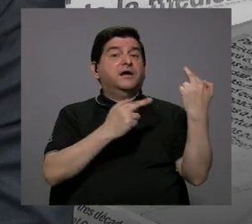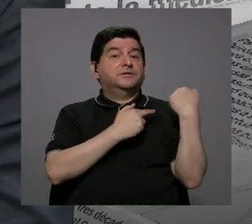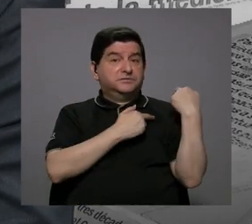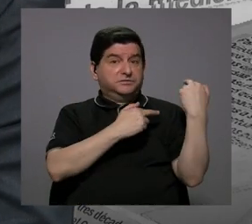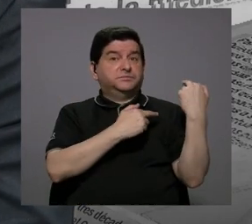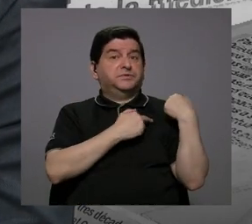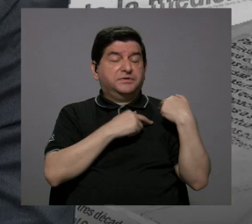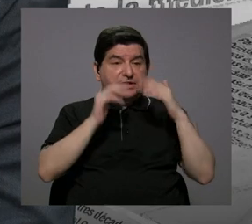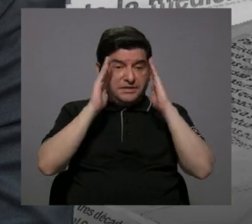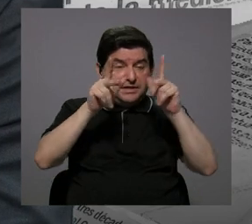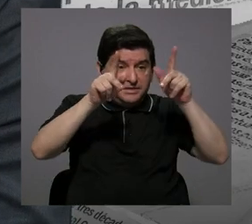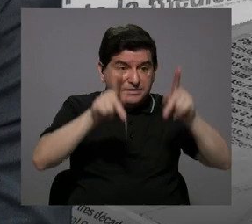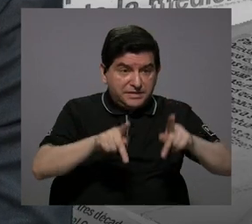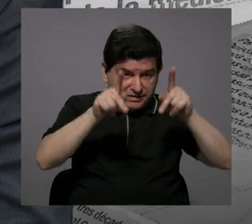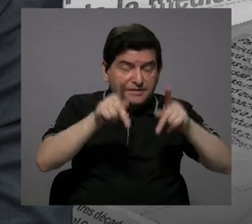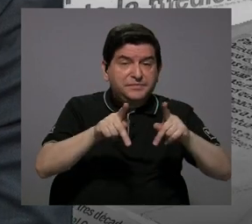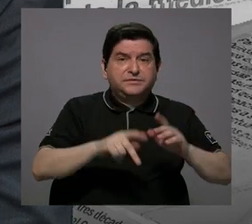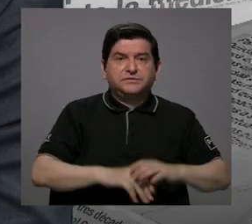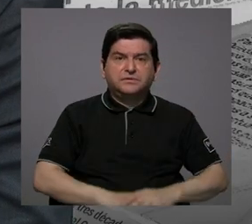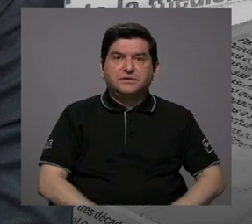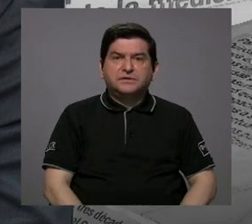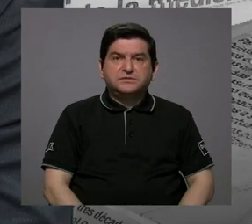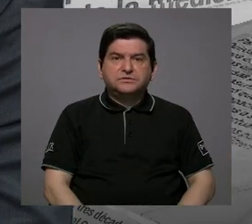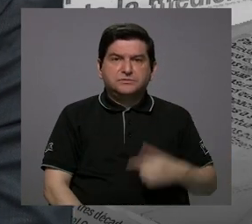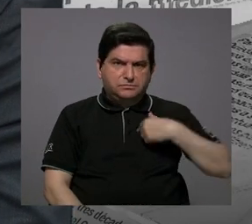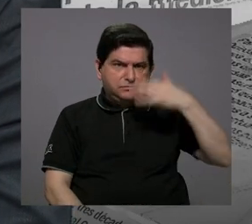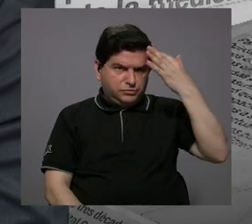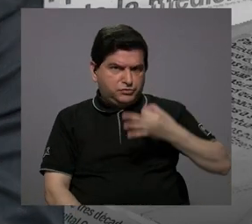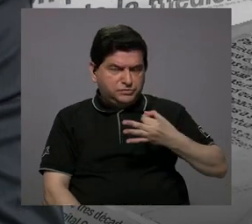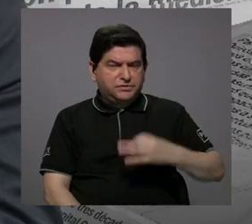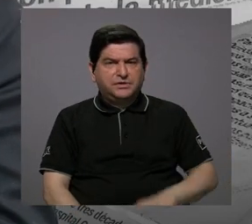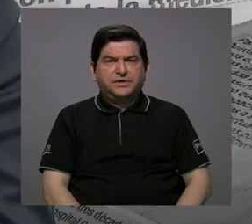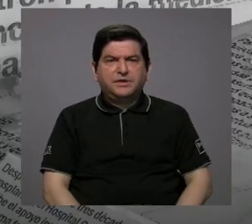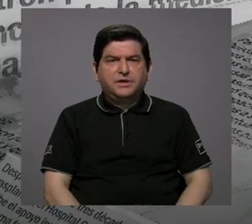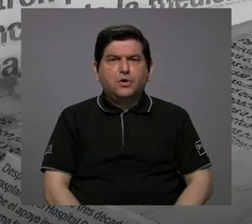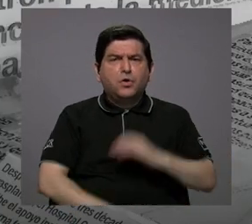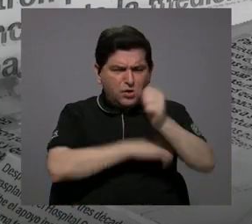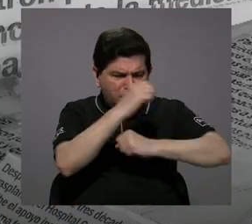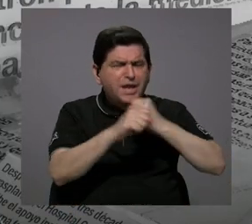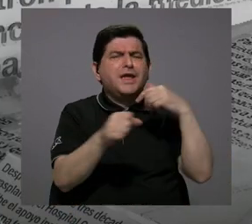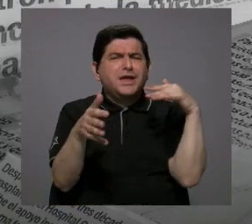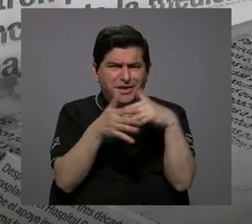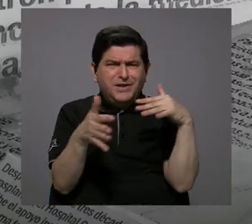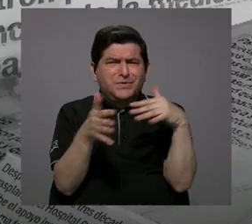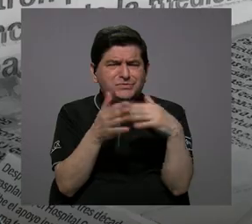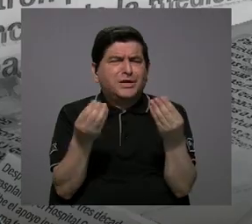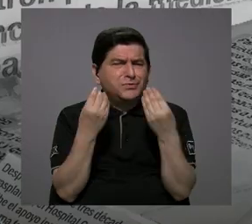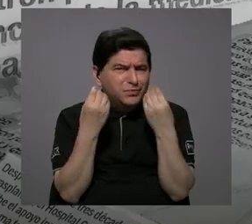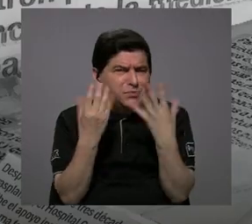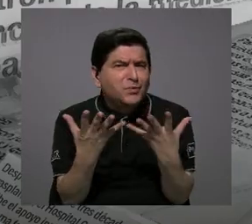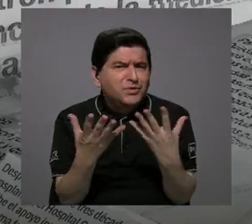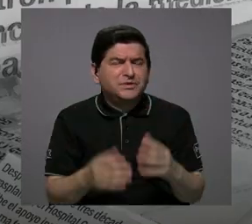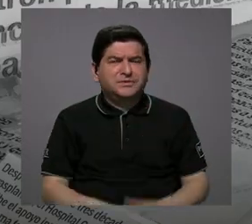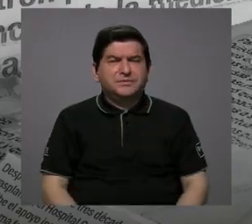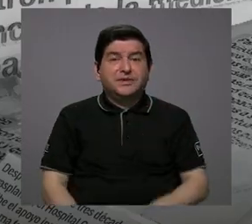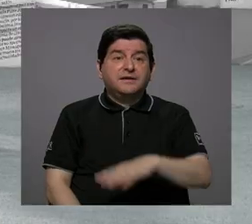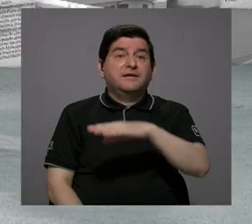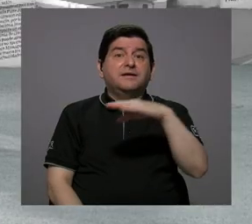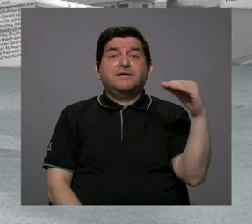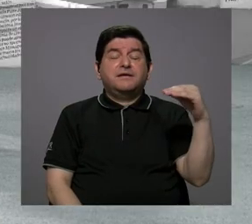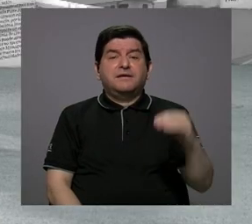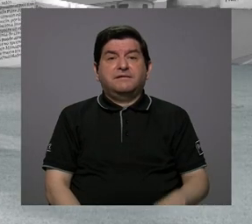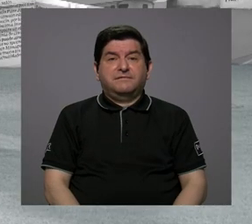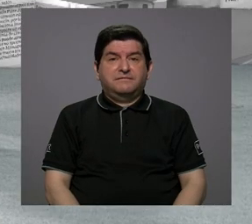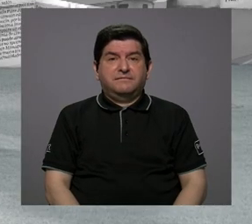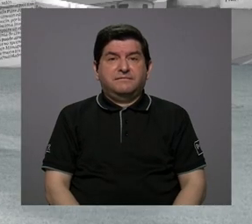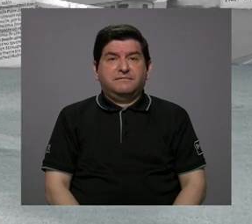de atender pacientes, creo que sí, que más bien... los años de estudio, porque son muchos años de estudio. No, y que hay